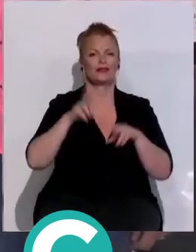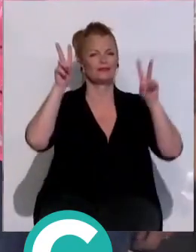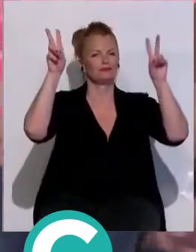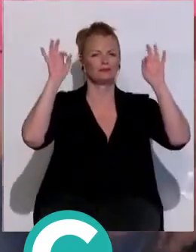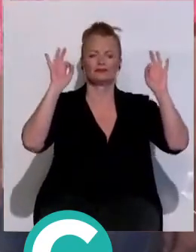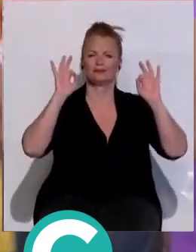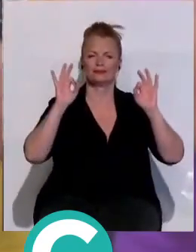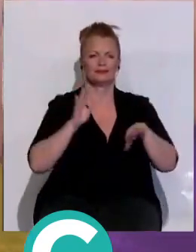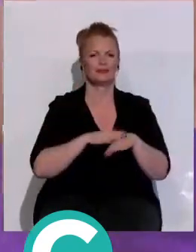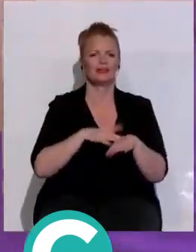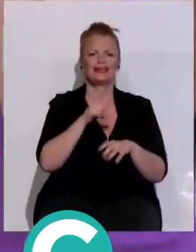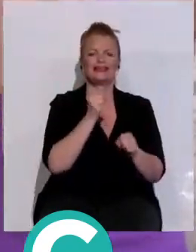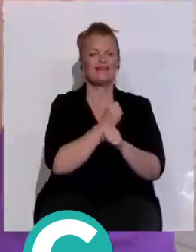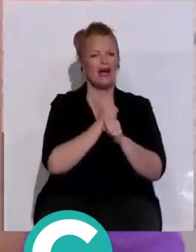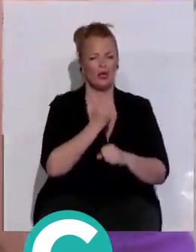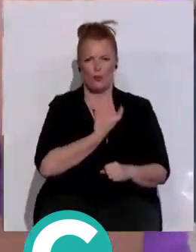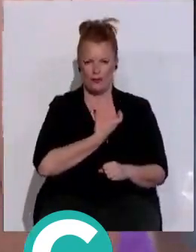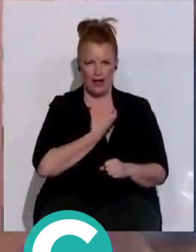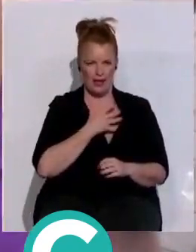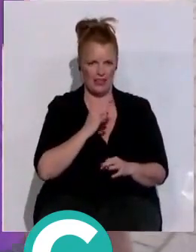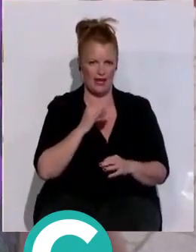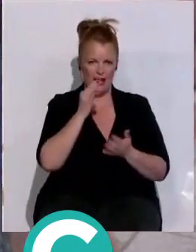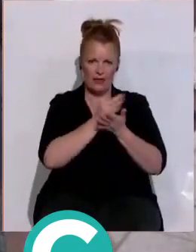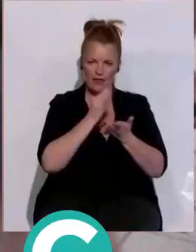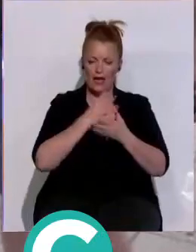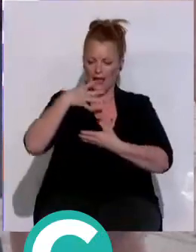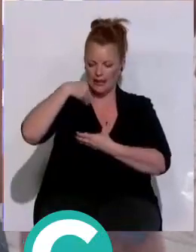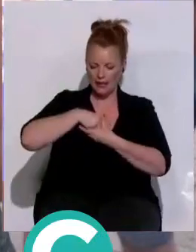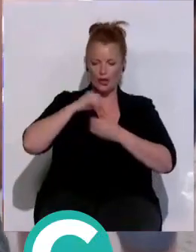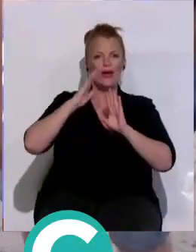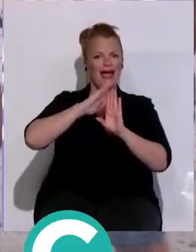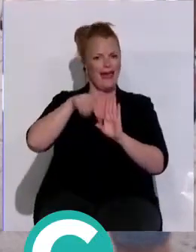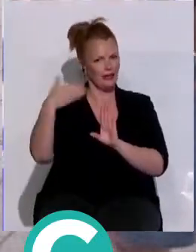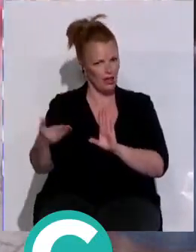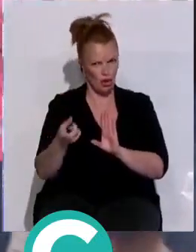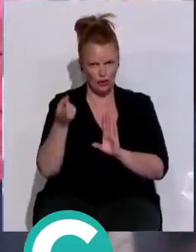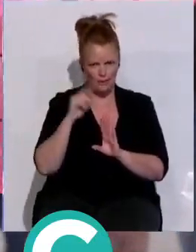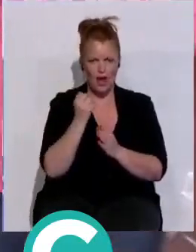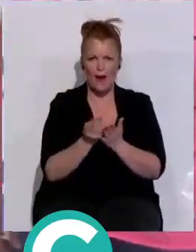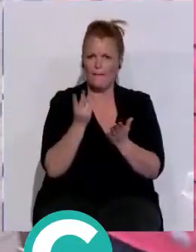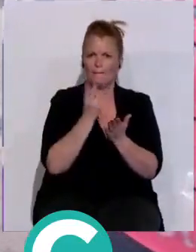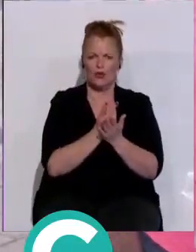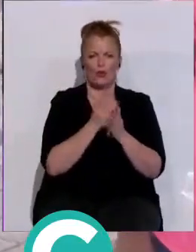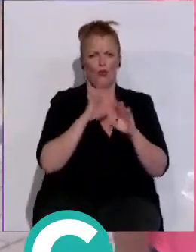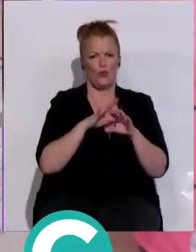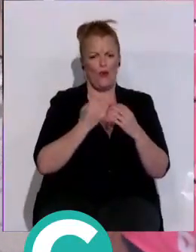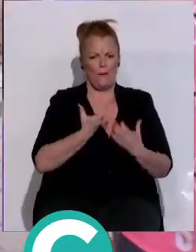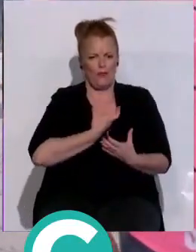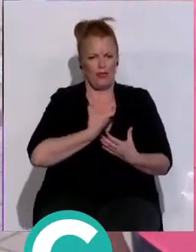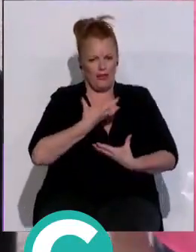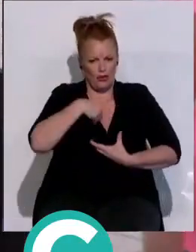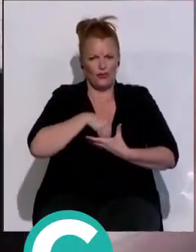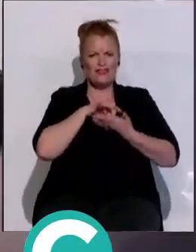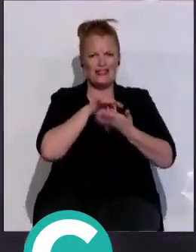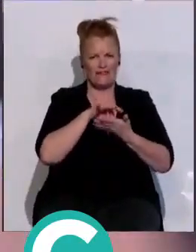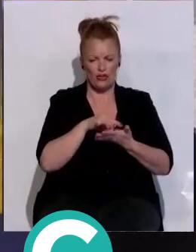Sobre un tablón de madera portátil, llenando un cepillo con cola y colocando un cartel protagonizado por la candidata Marina Liberato. Así de